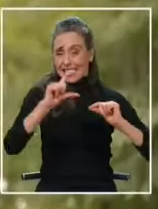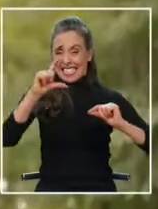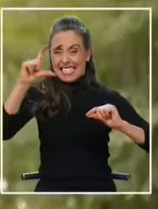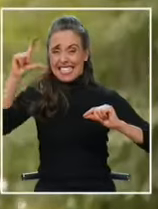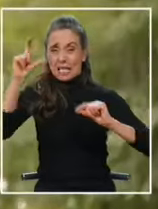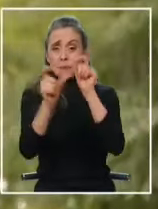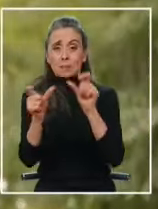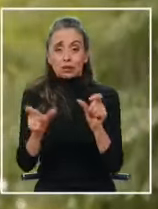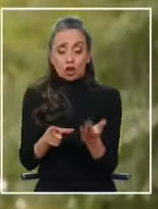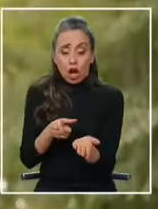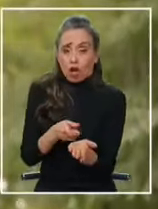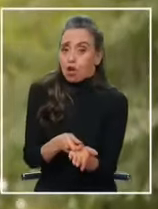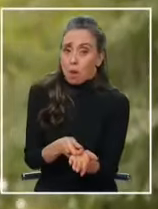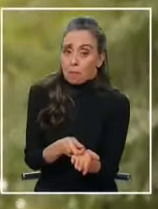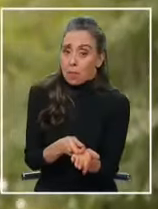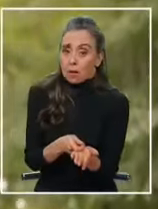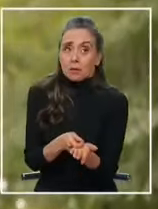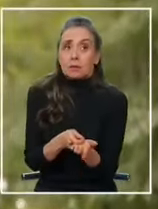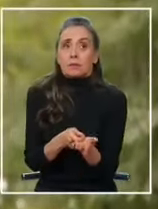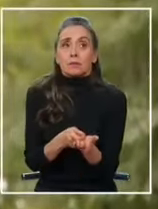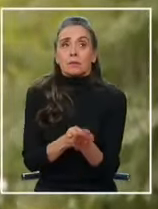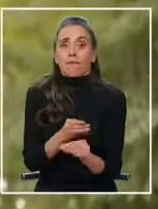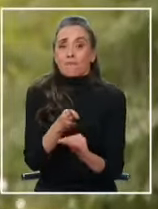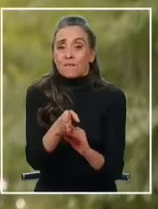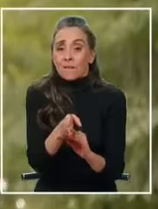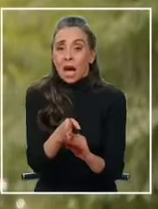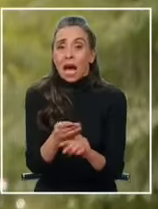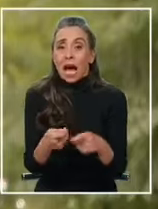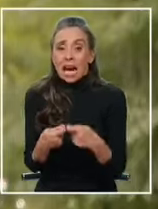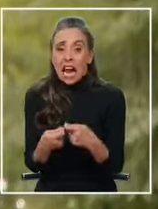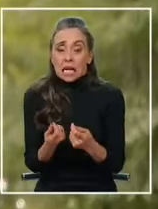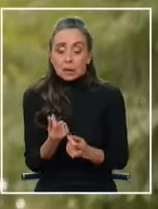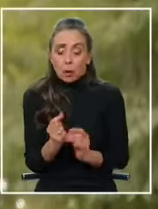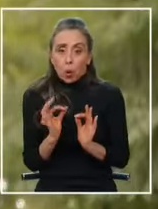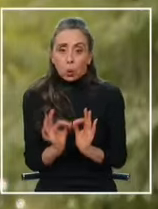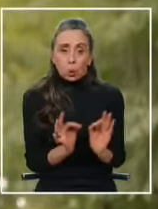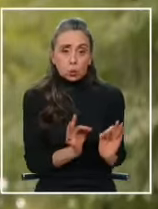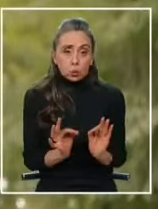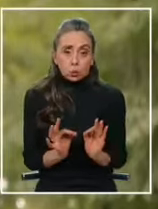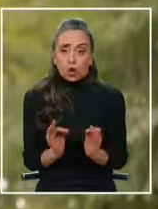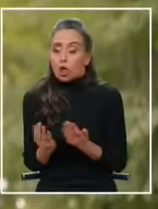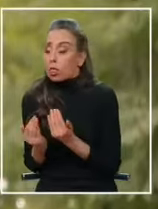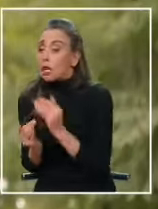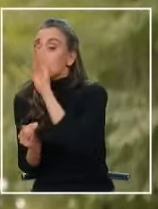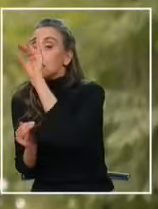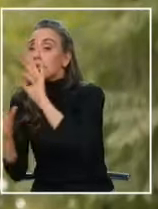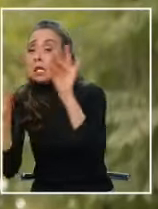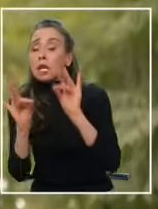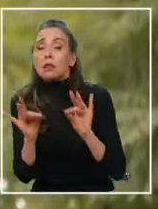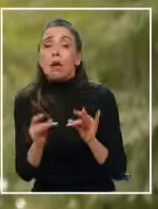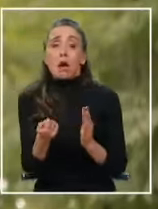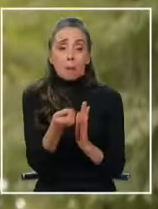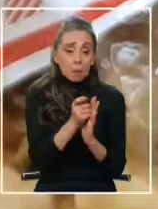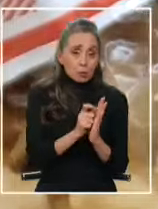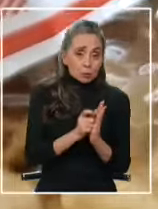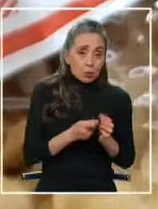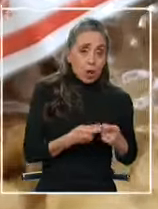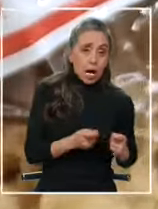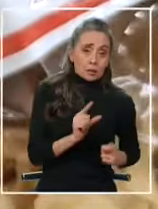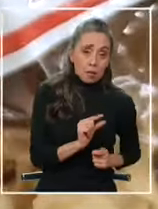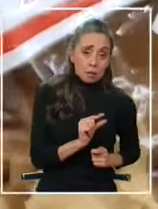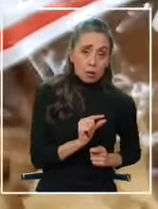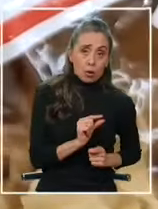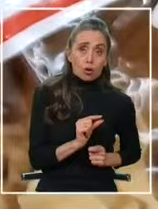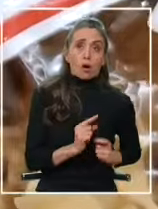el consumidor lo que estaba haciendo era ir en cada viaje a gastar lo justo y necesario entonces gastaba un menor presupuesto en cada viaje y